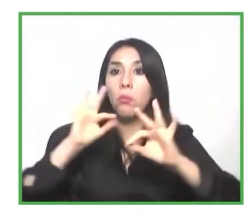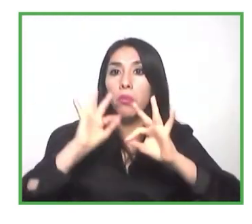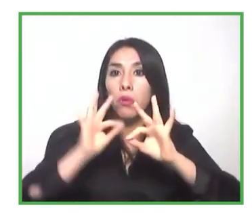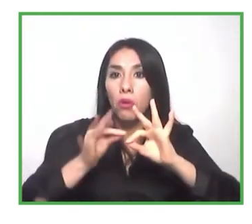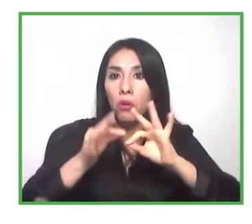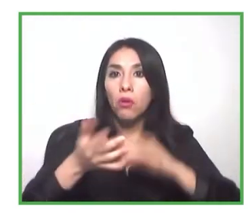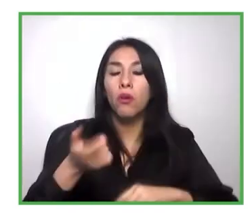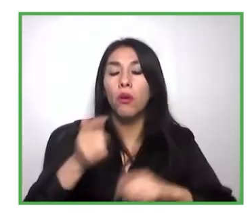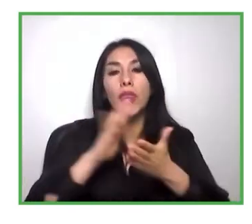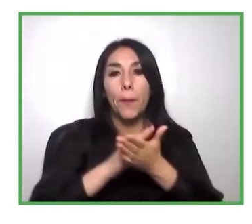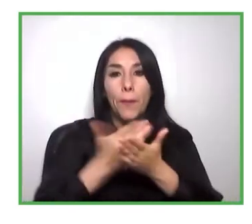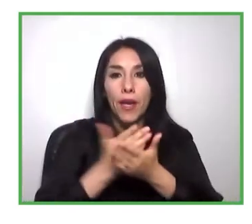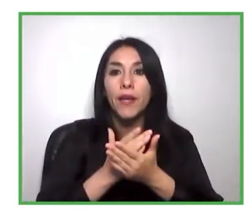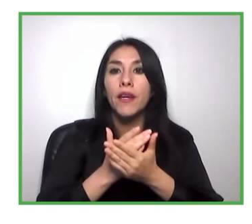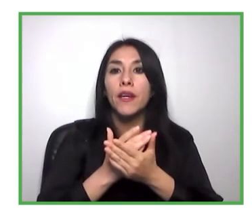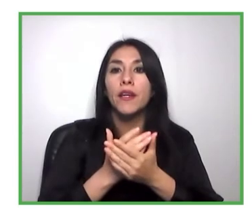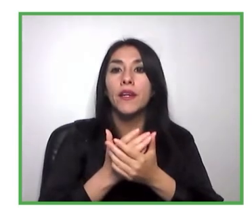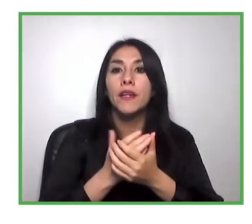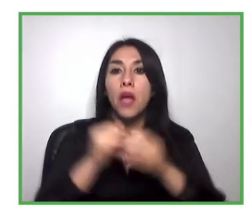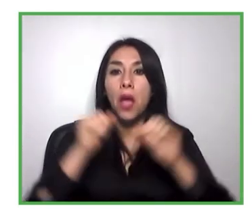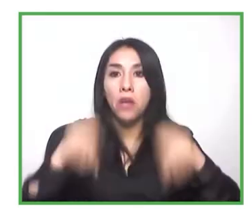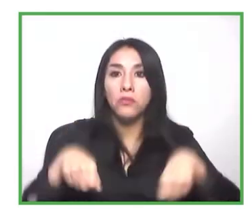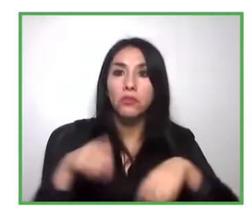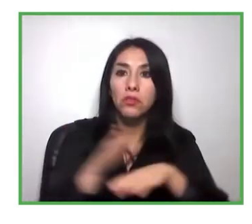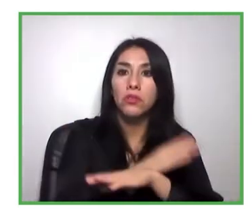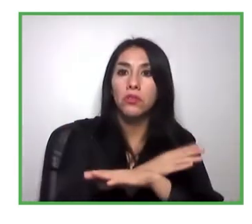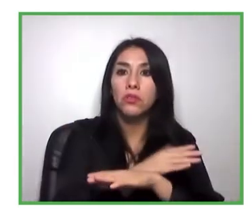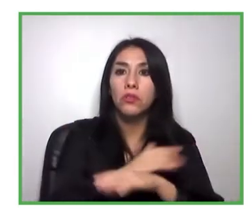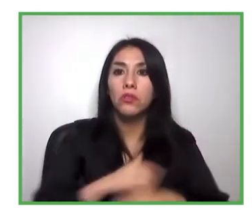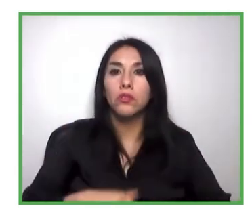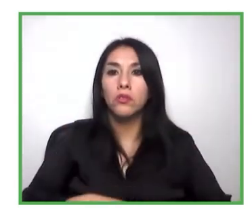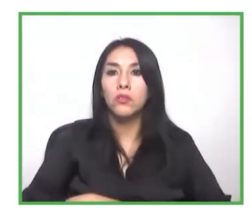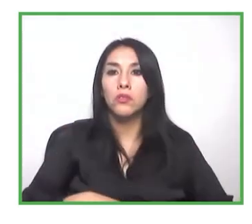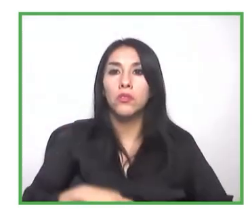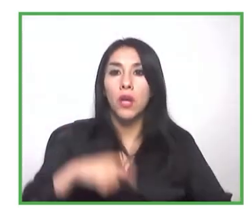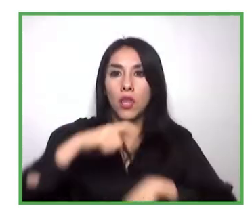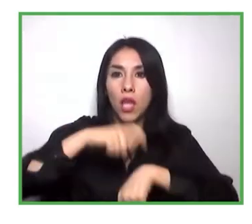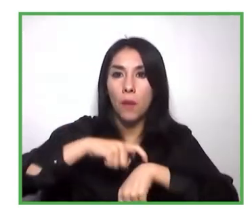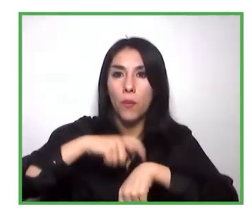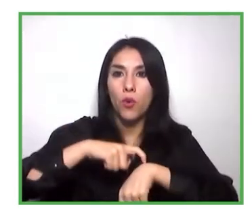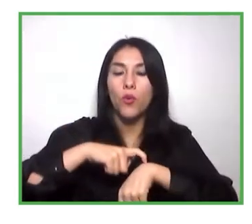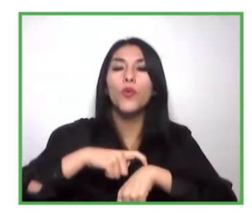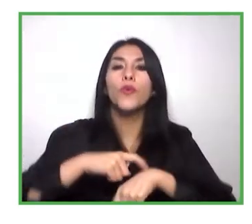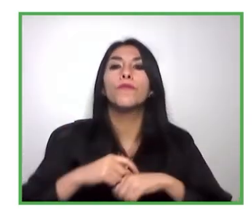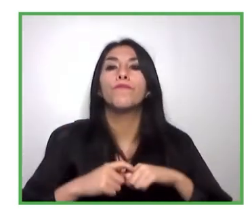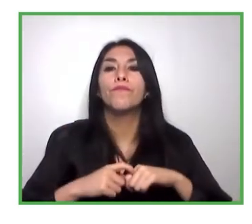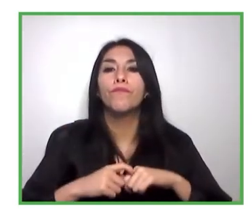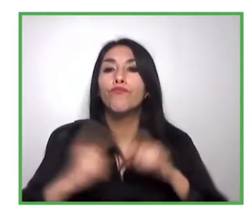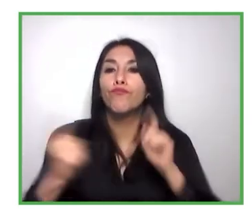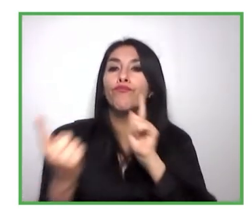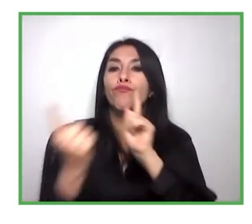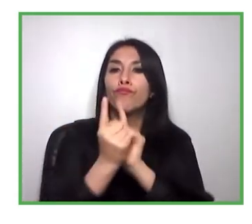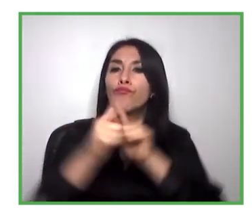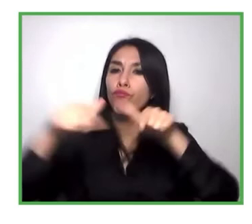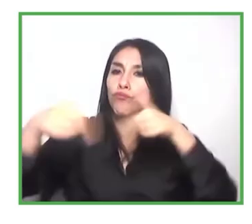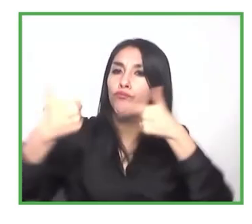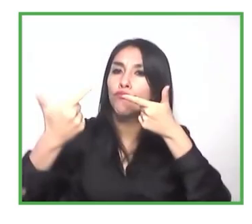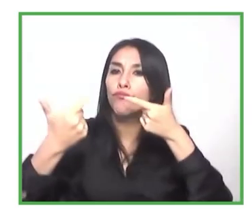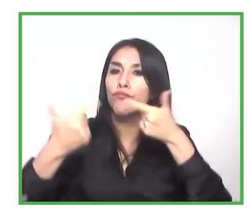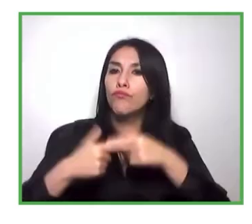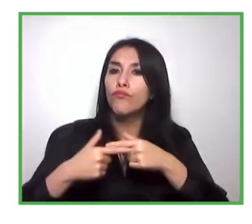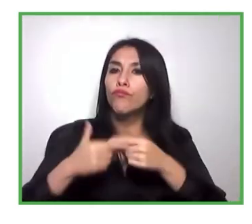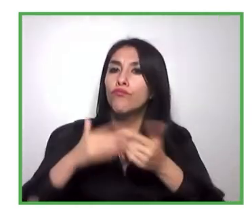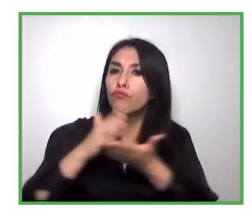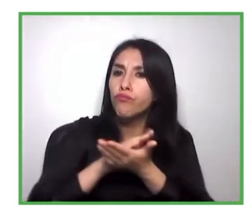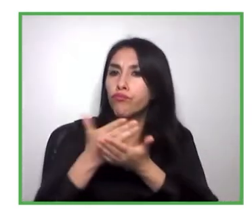directa, y solamente quedar a un contacto de manera directa, que yo creo que es una importante mejora, y así las